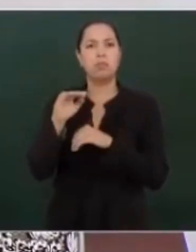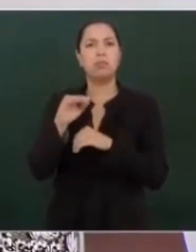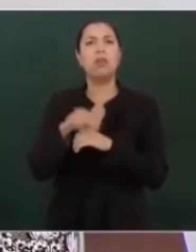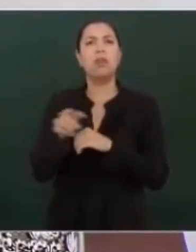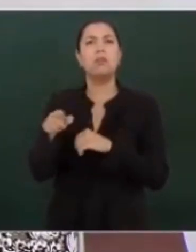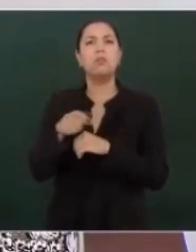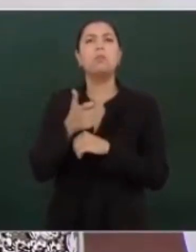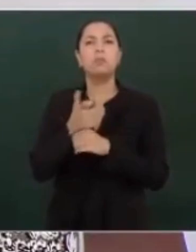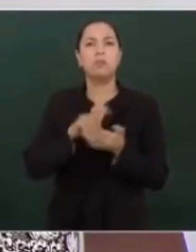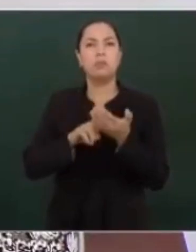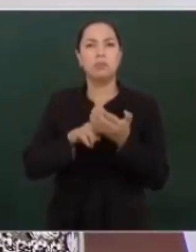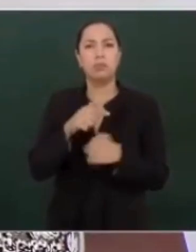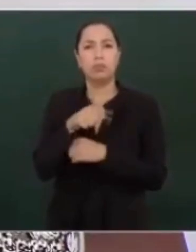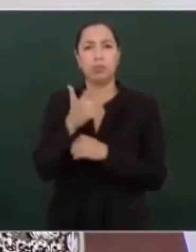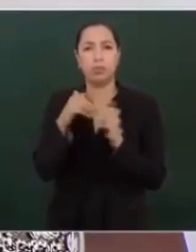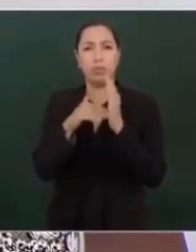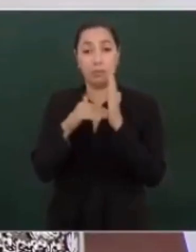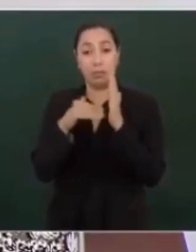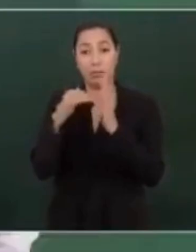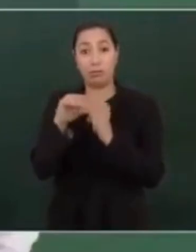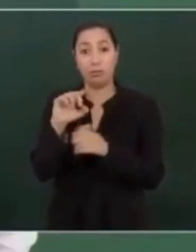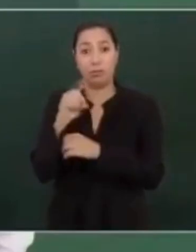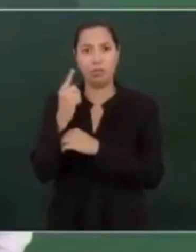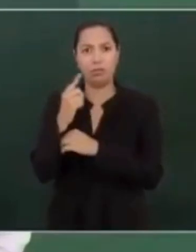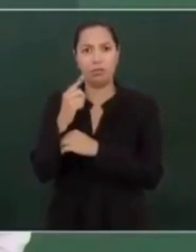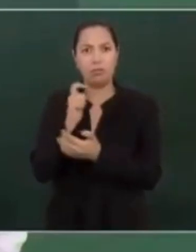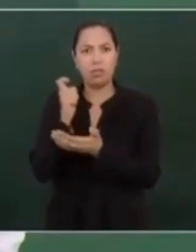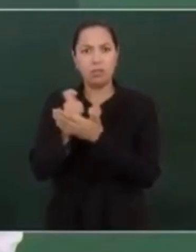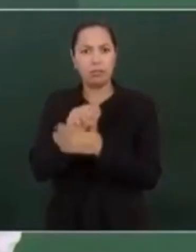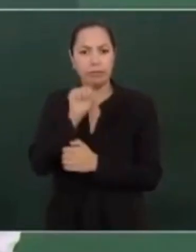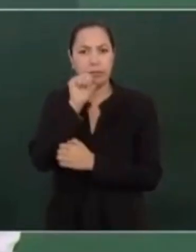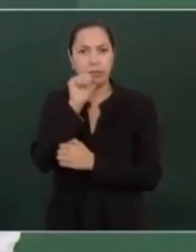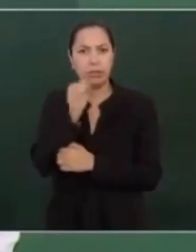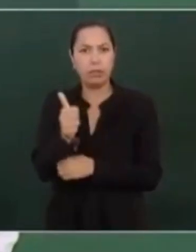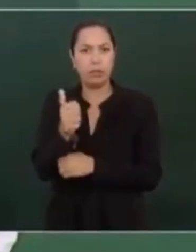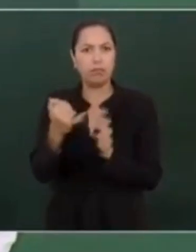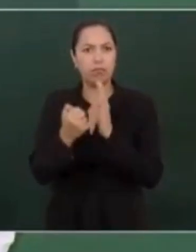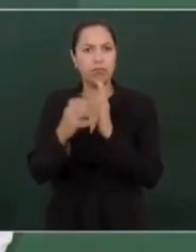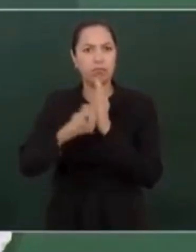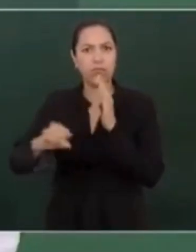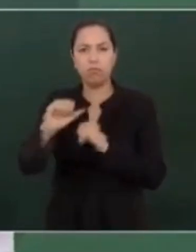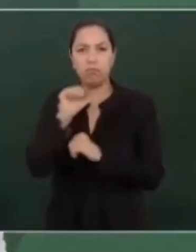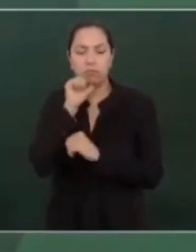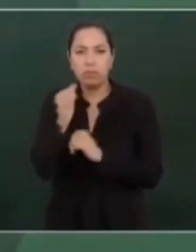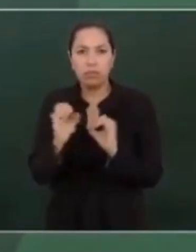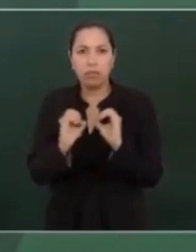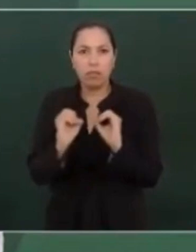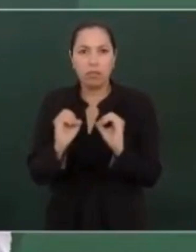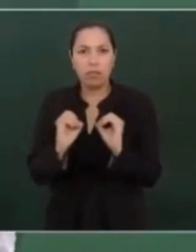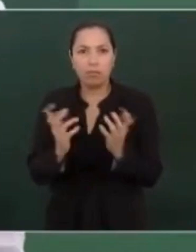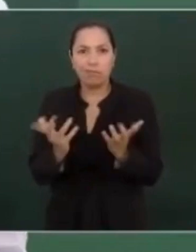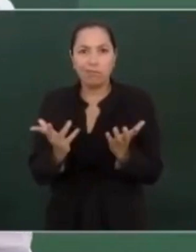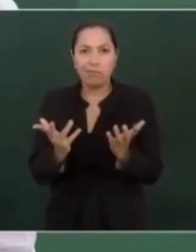millones de dólares, no pagaron nada, y así